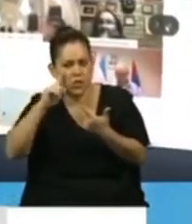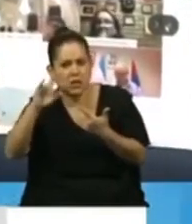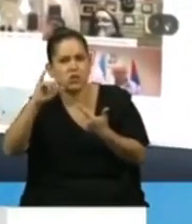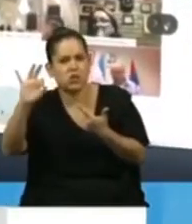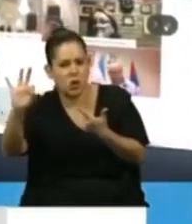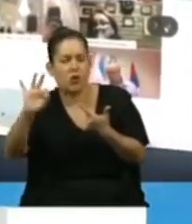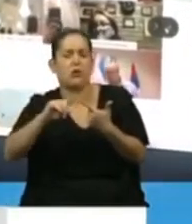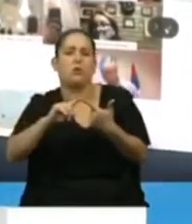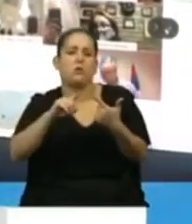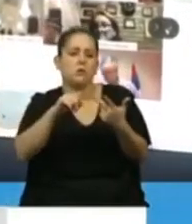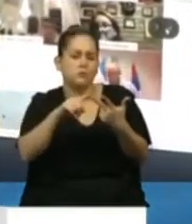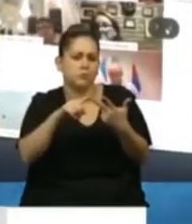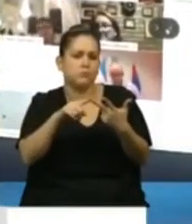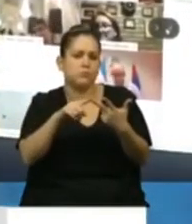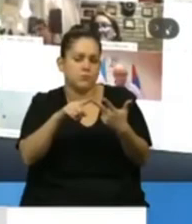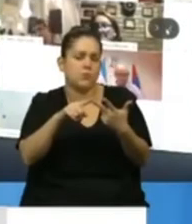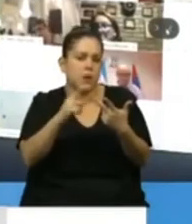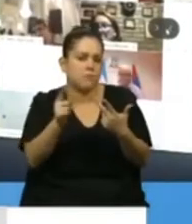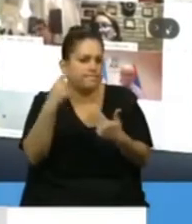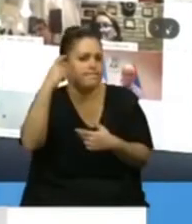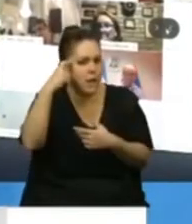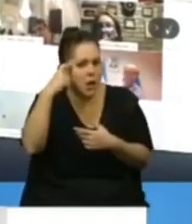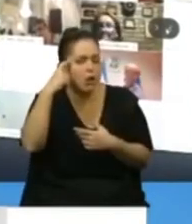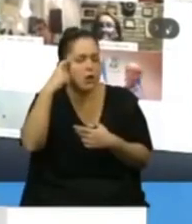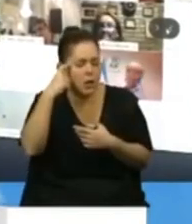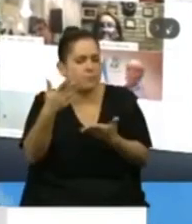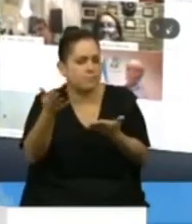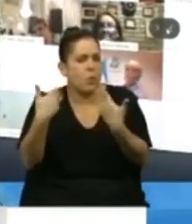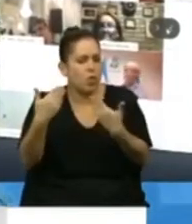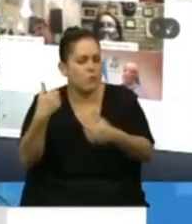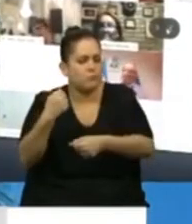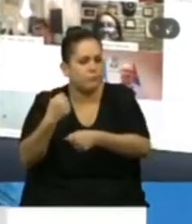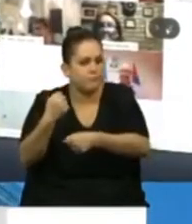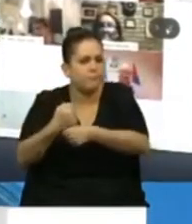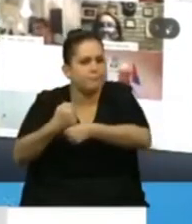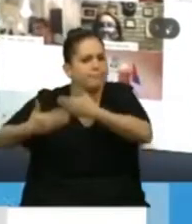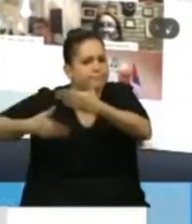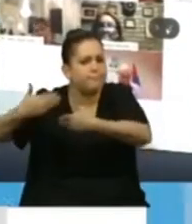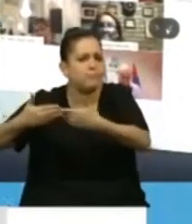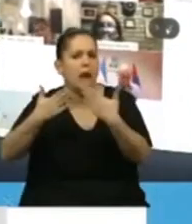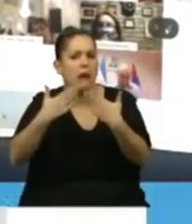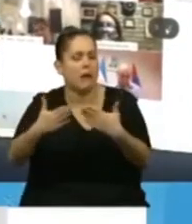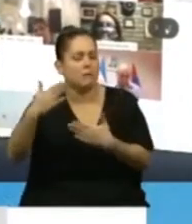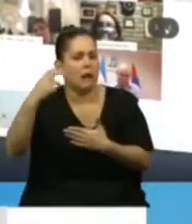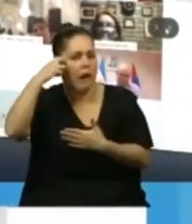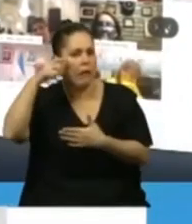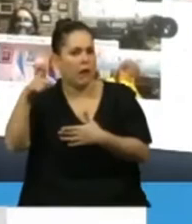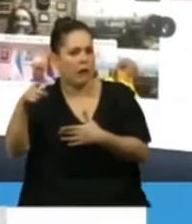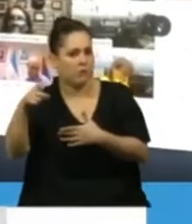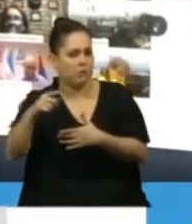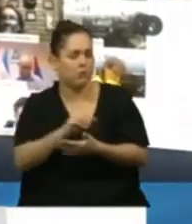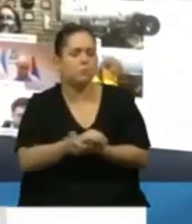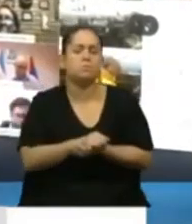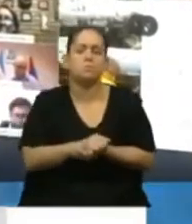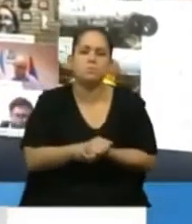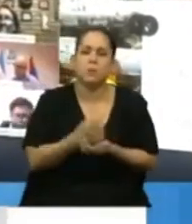conceptuales, creo que hemos podido llevar de la mejor manera la voz del radicalismo en esta co-construcción. Pero,